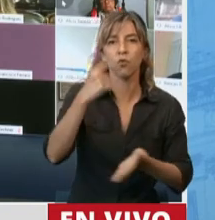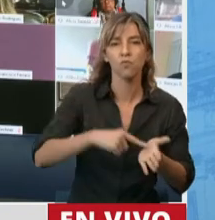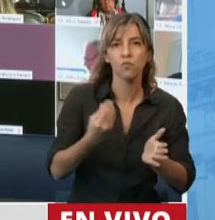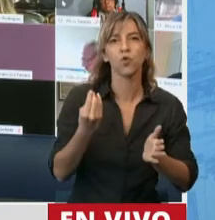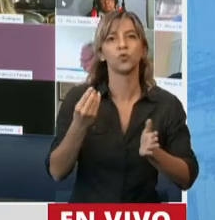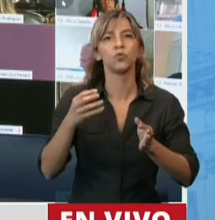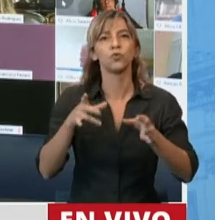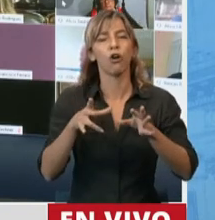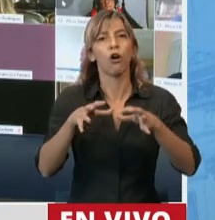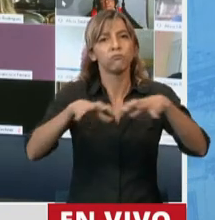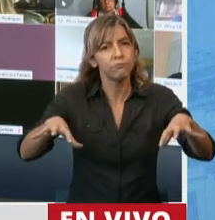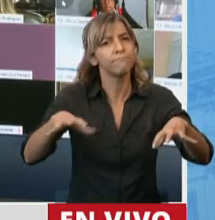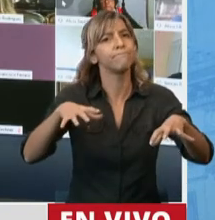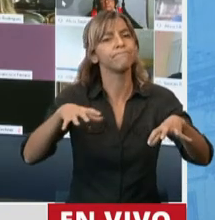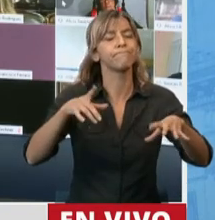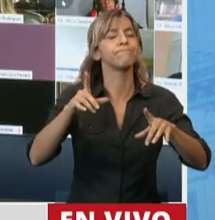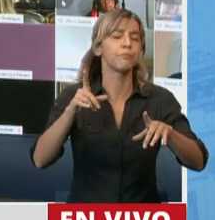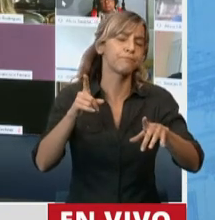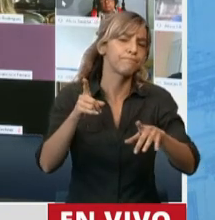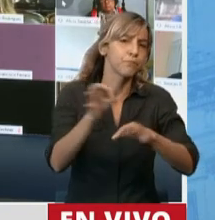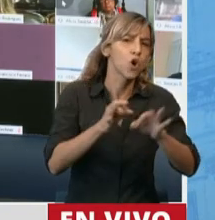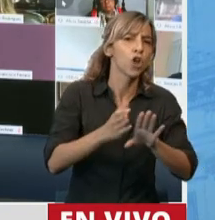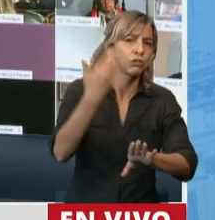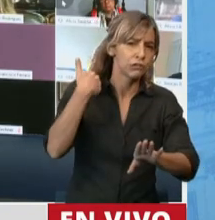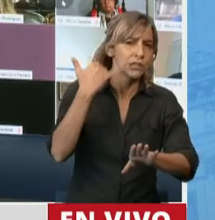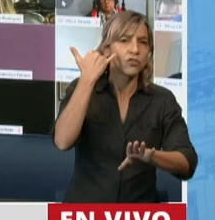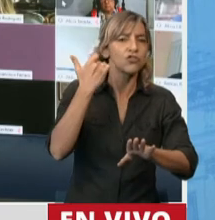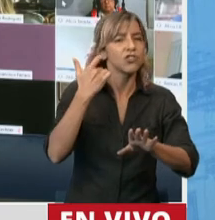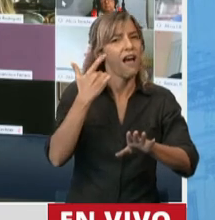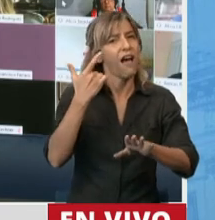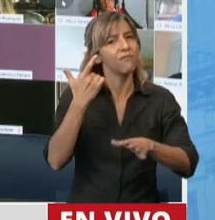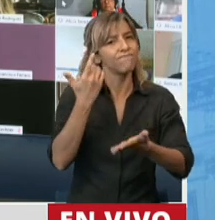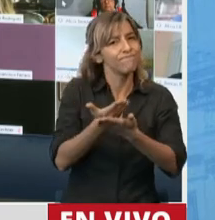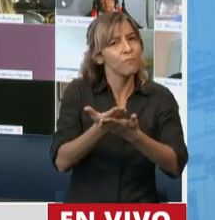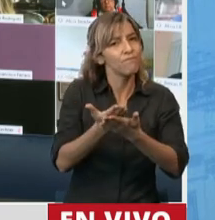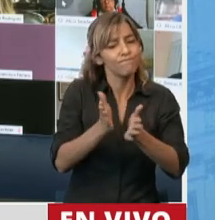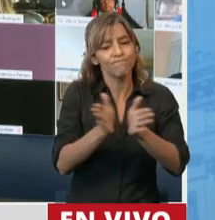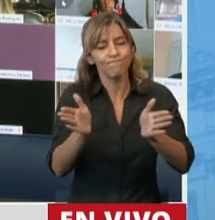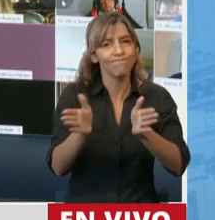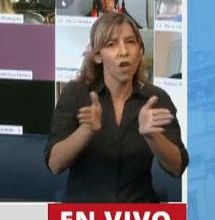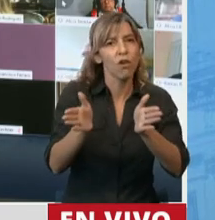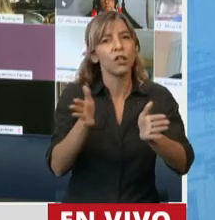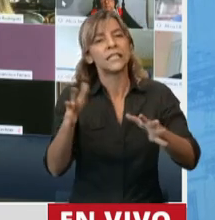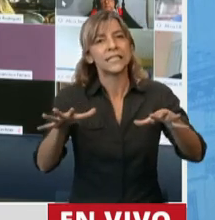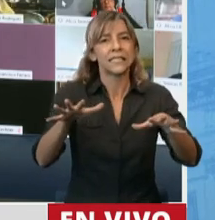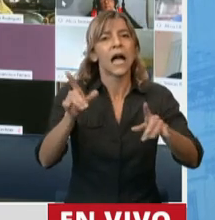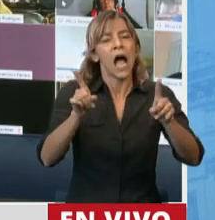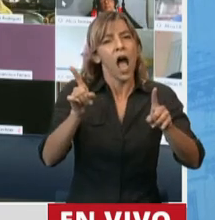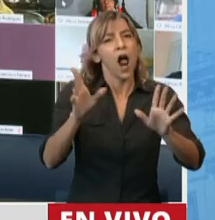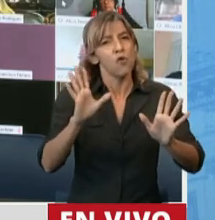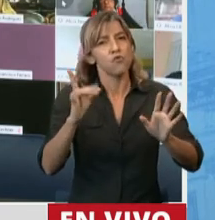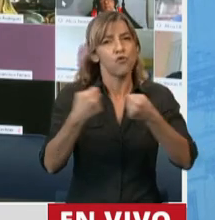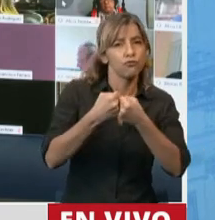mejora, respecto al proyecto anterior, y en eso estamos todos los diputados que estuvimos vinculados a esto, muy de acuerdo,